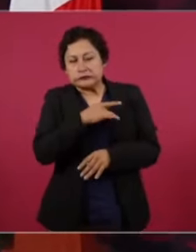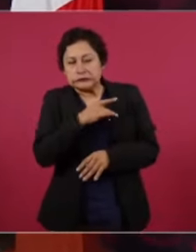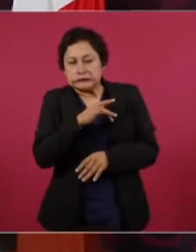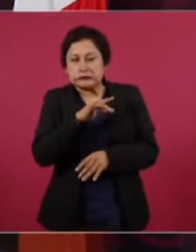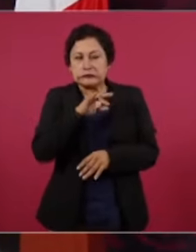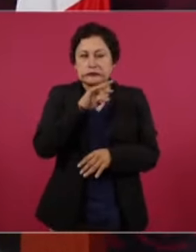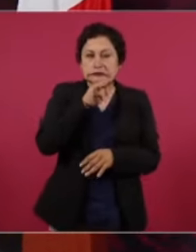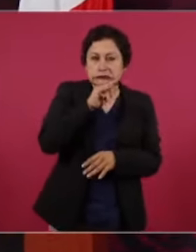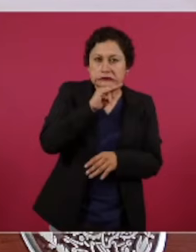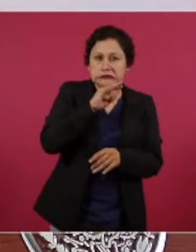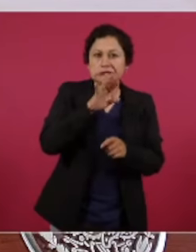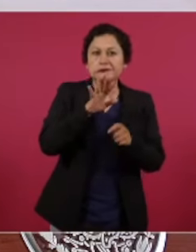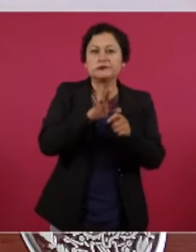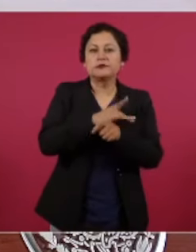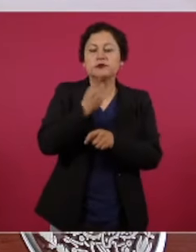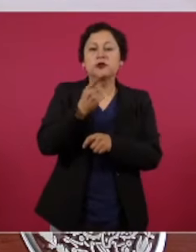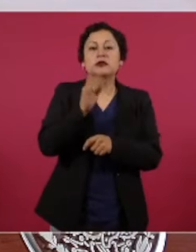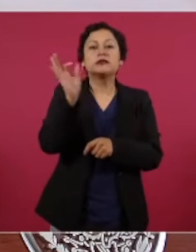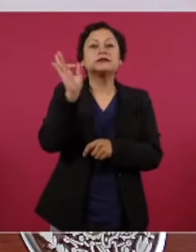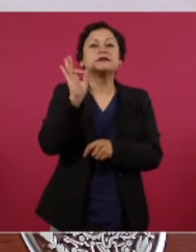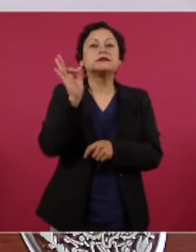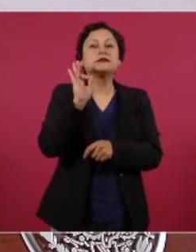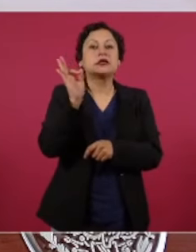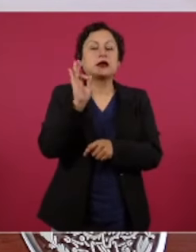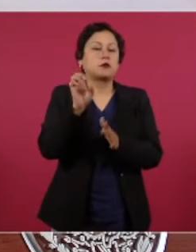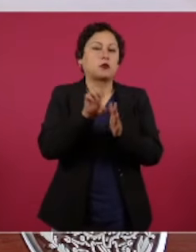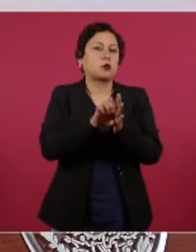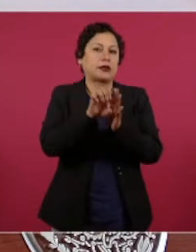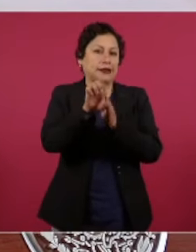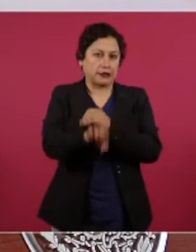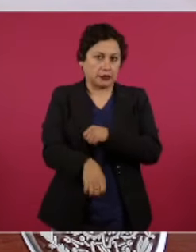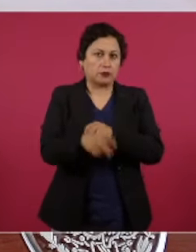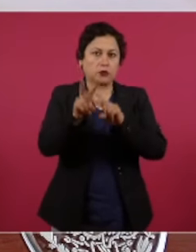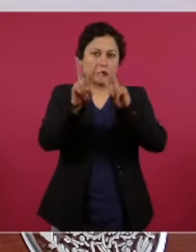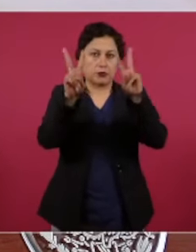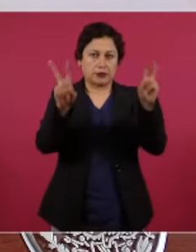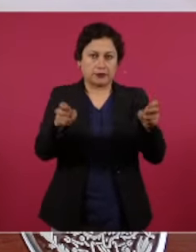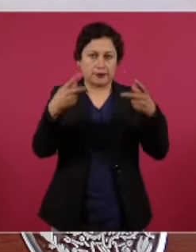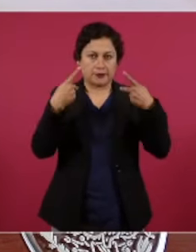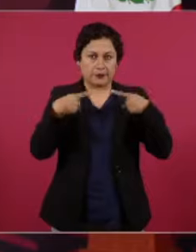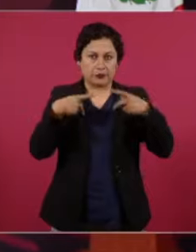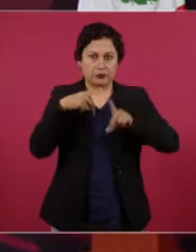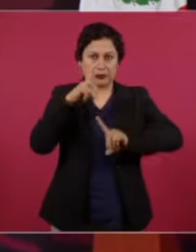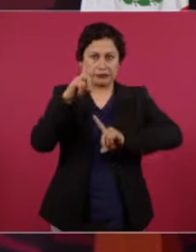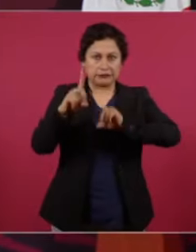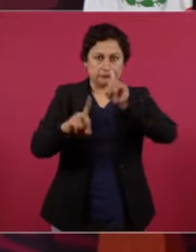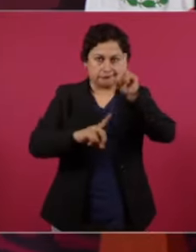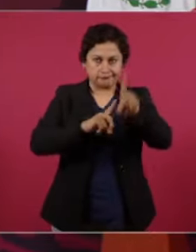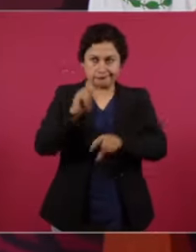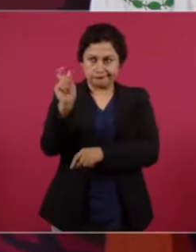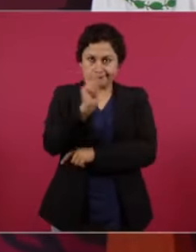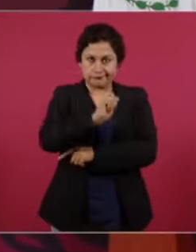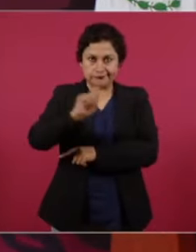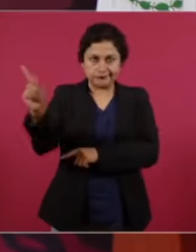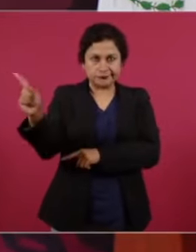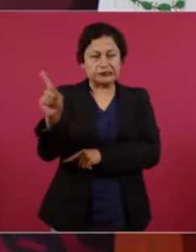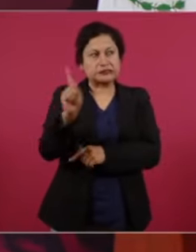como siempre lo hacemos, a los deportistas, a